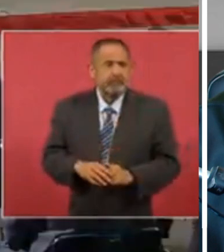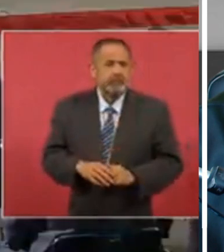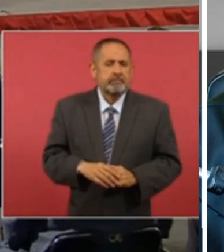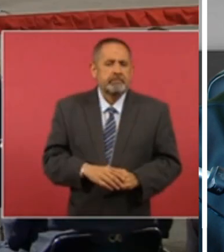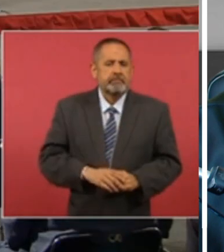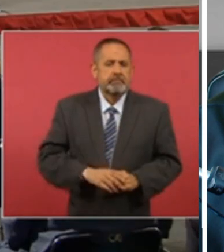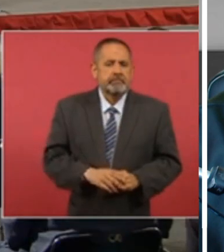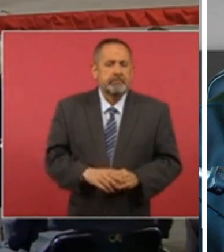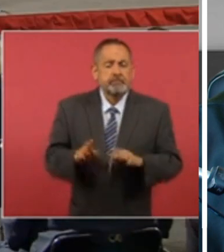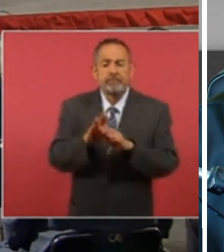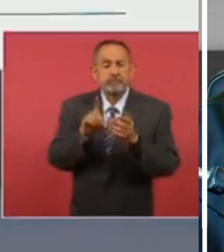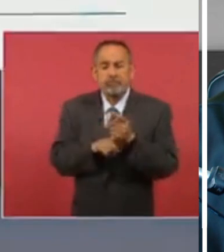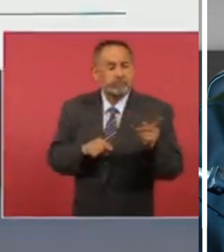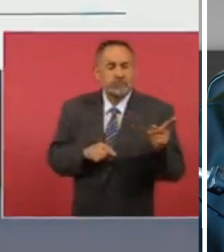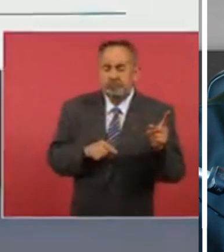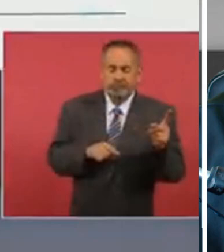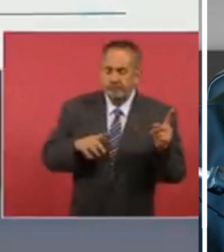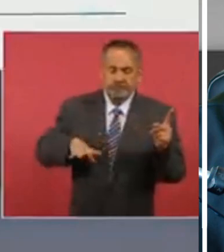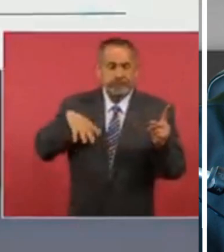la manera alevosa